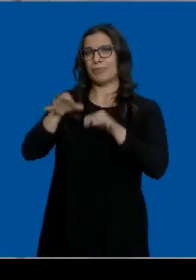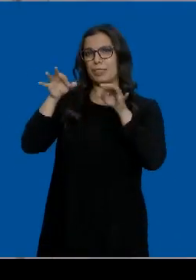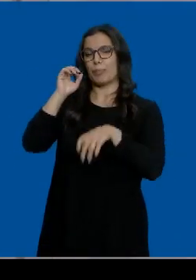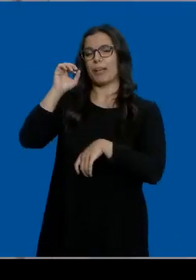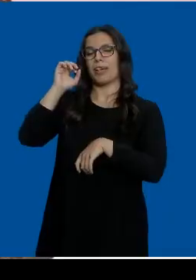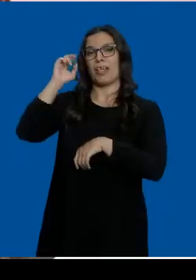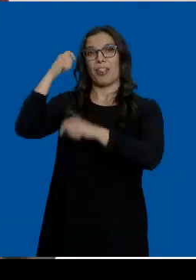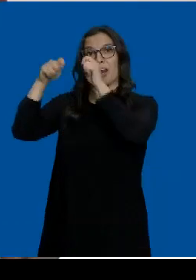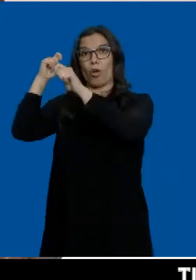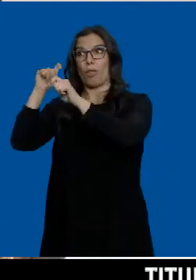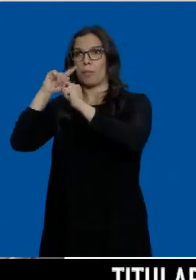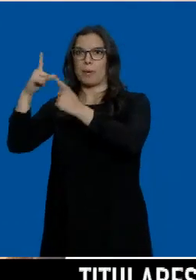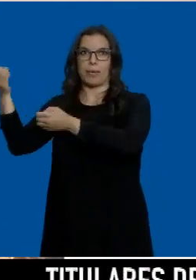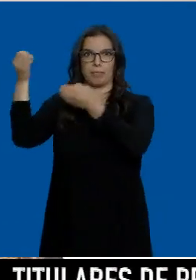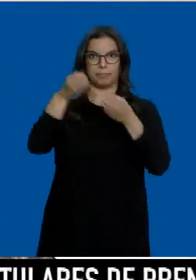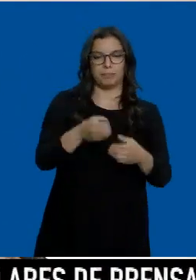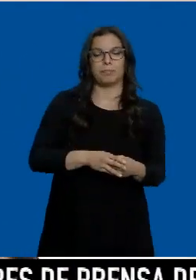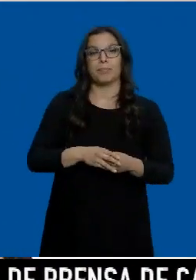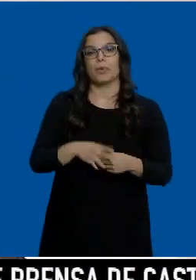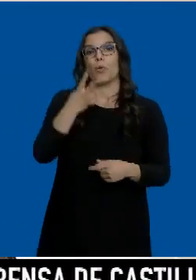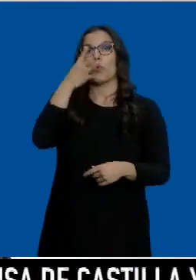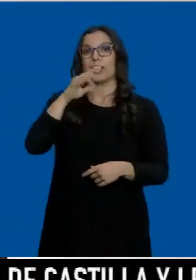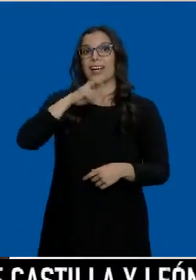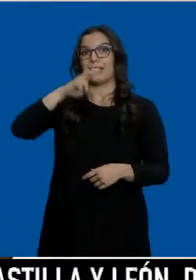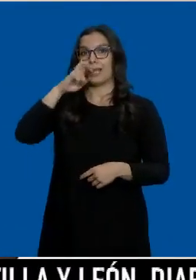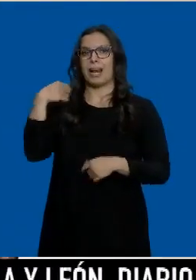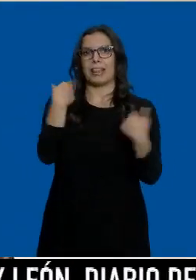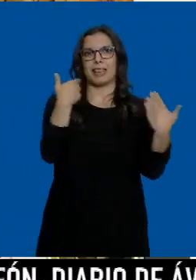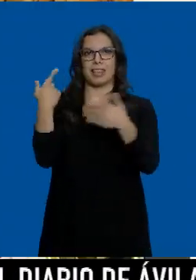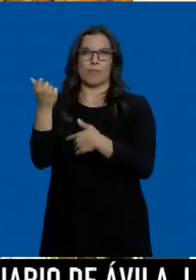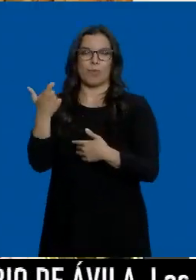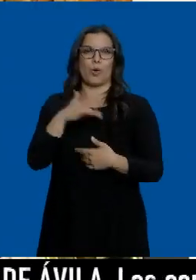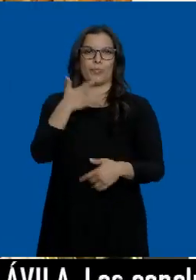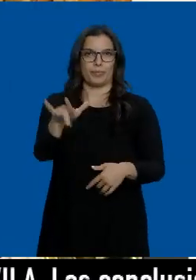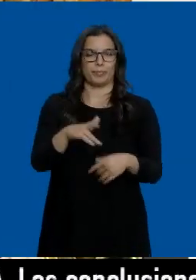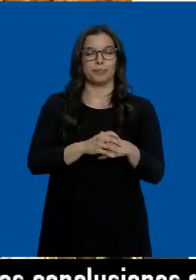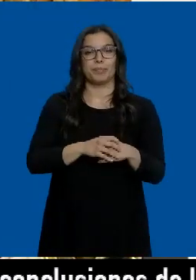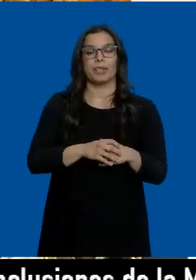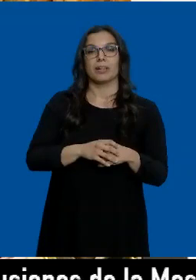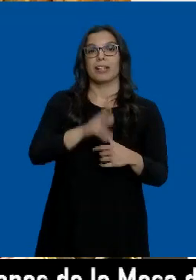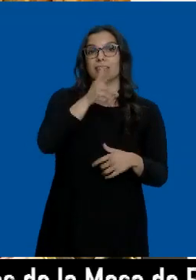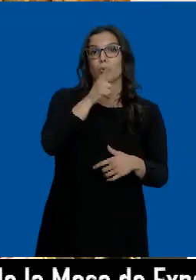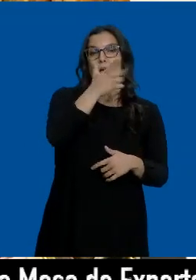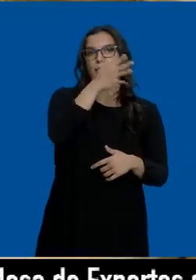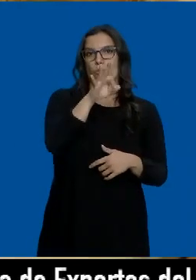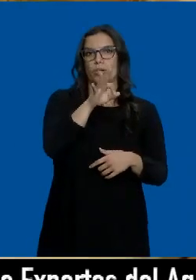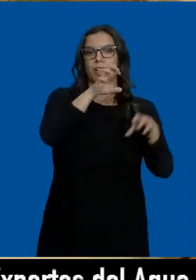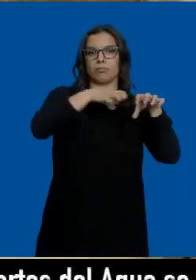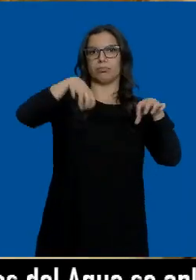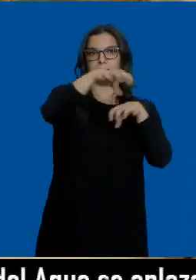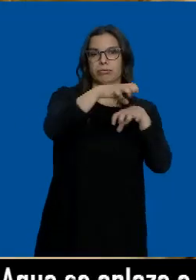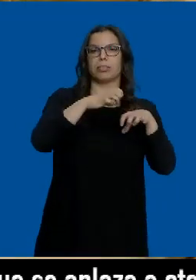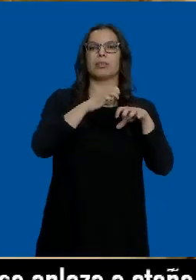Zaragoza. Hasta 40 catedrales aportan aquí un pedazo de sí mismas. En Sahagún, 50 piezas entre el Santuario de la